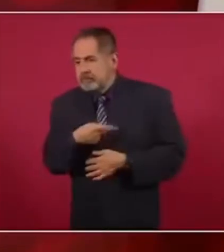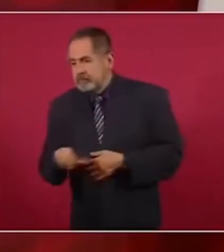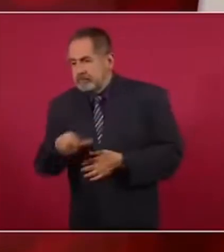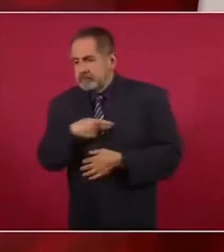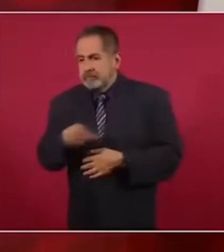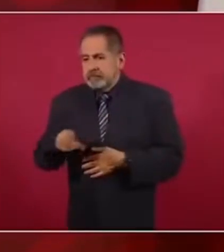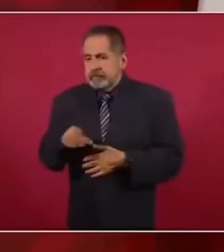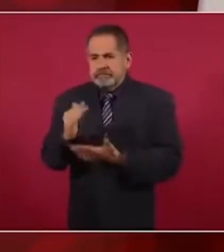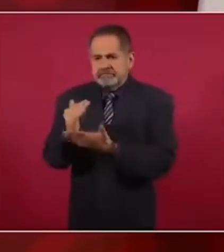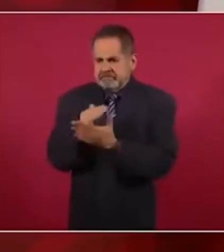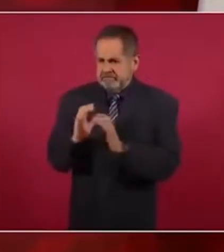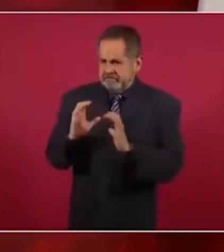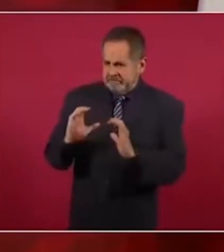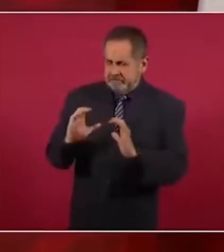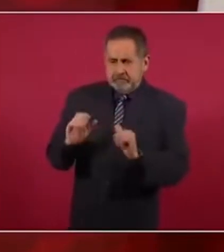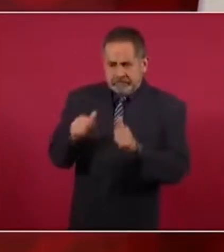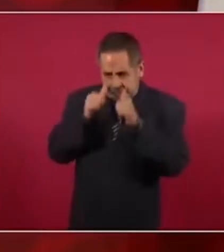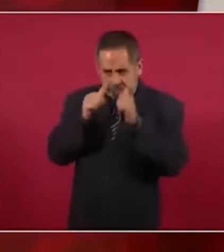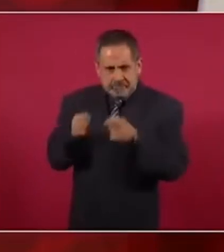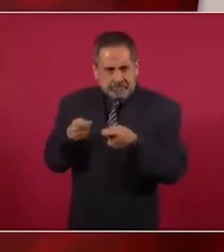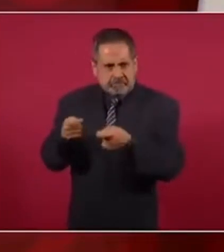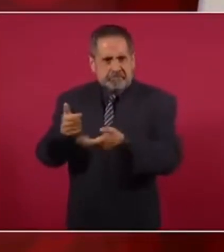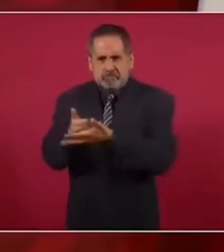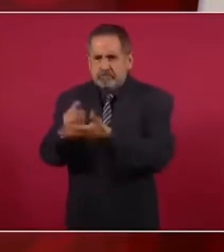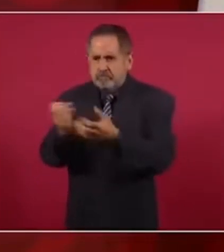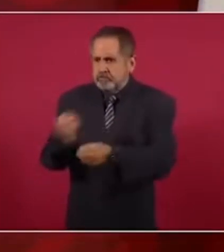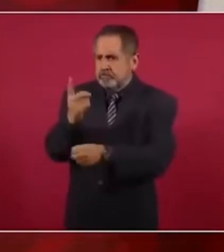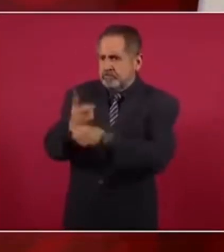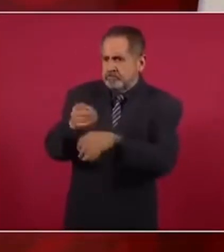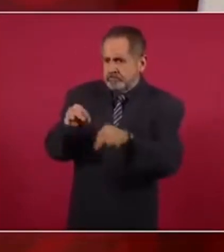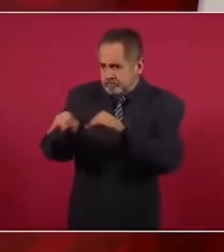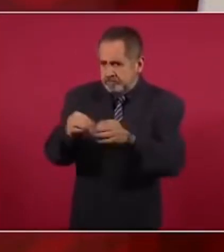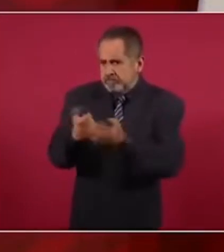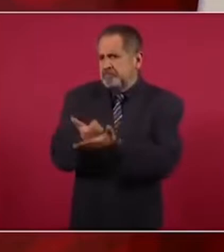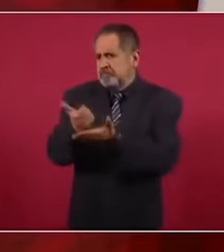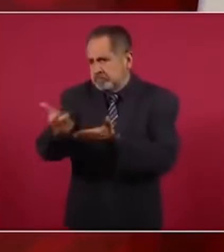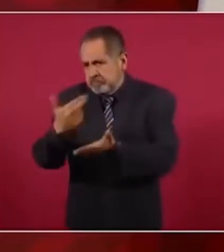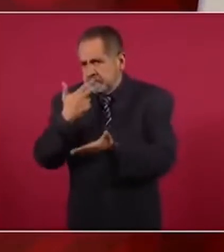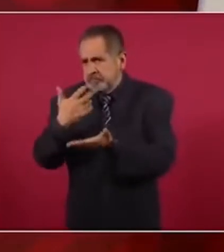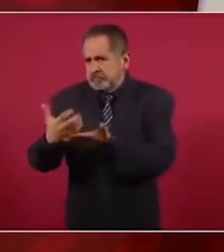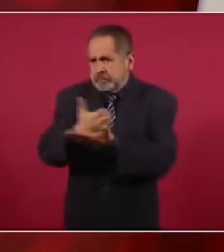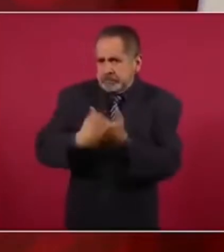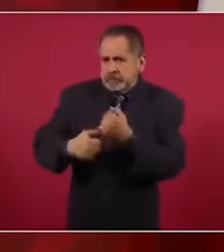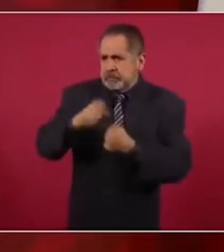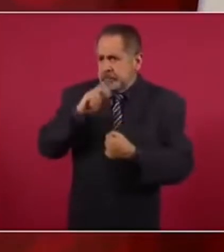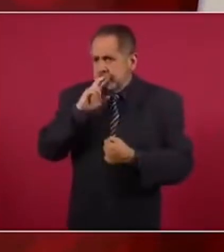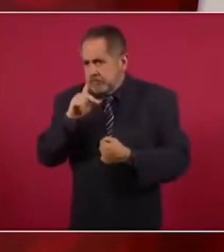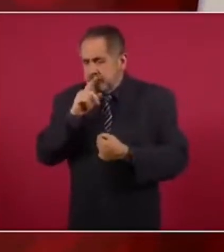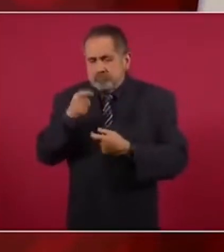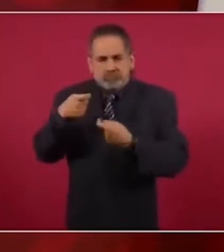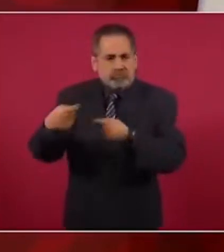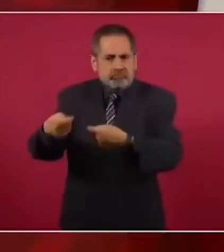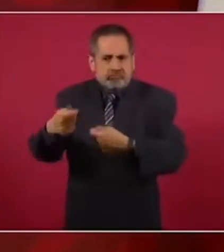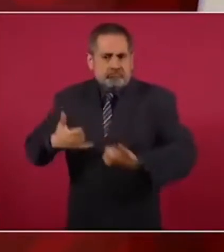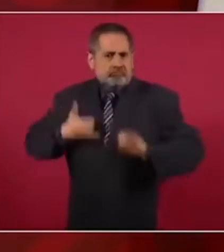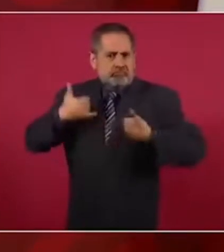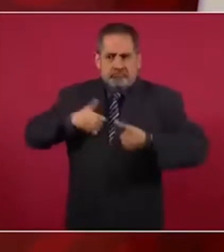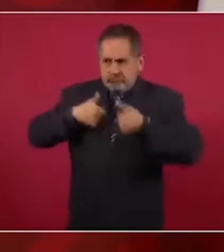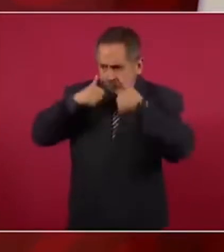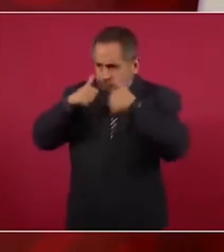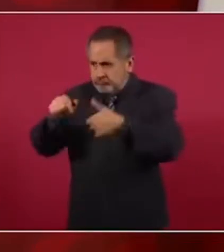si damos oportunidades de trabajo, si mejoran los salarios, si se atiende a los jóvenes